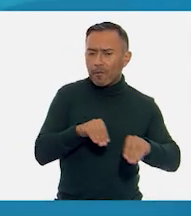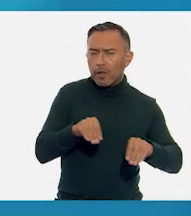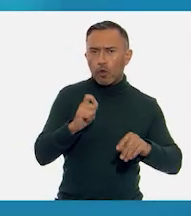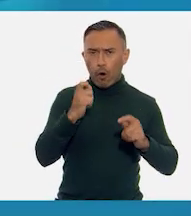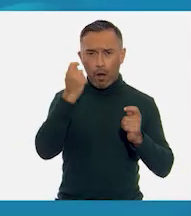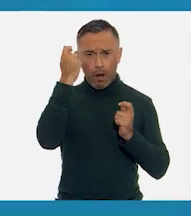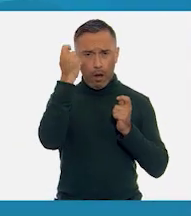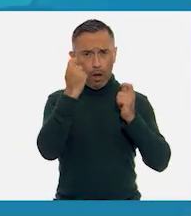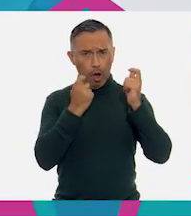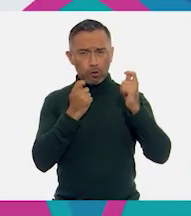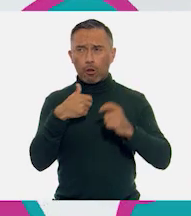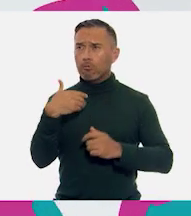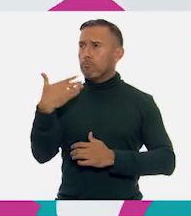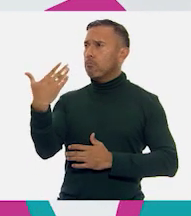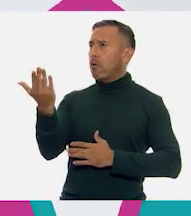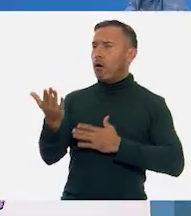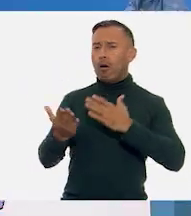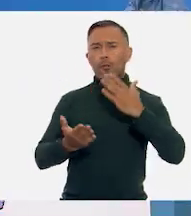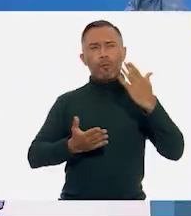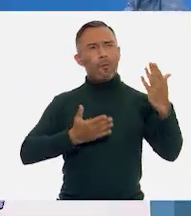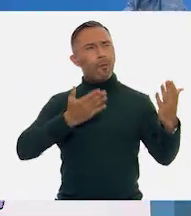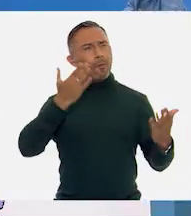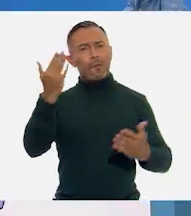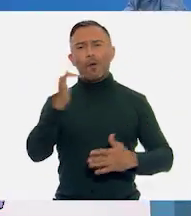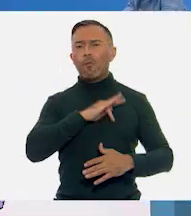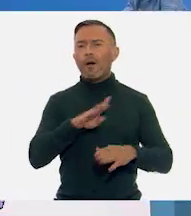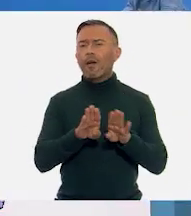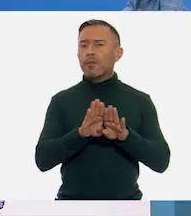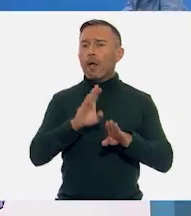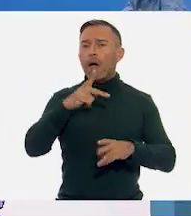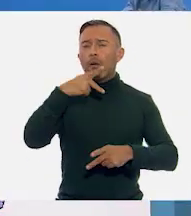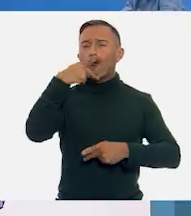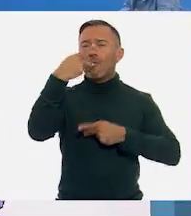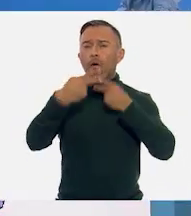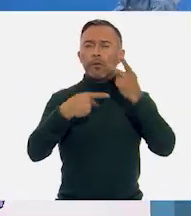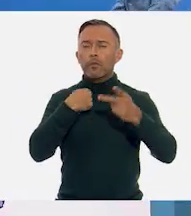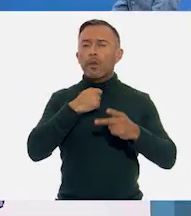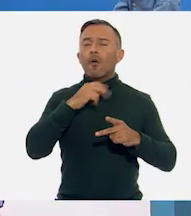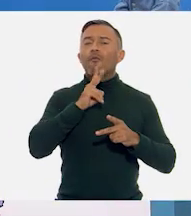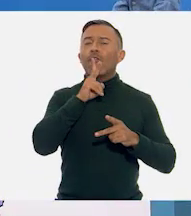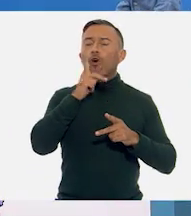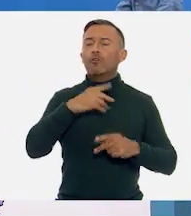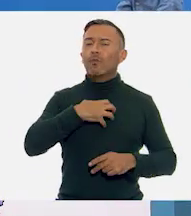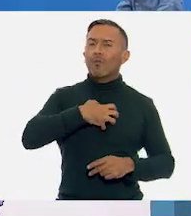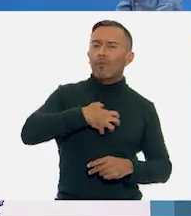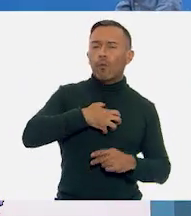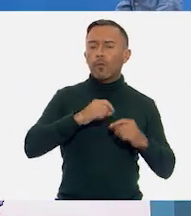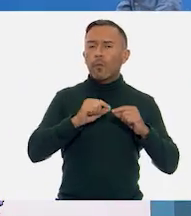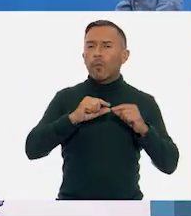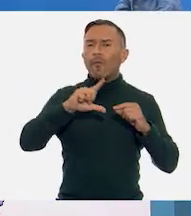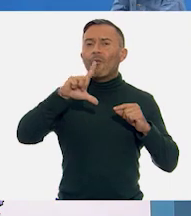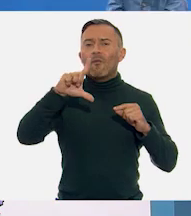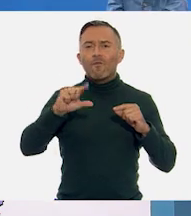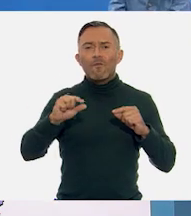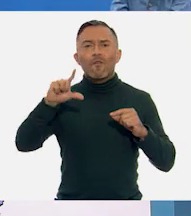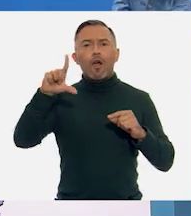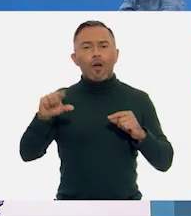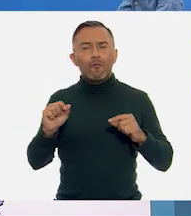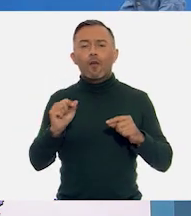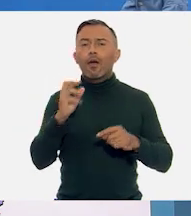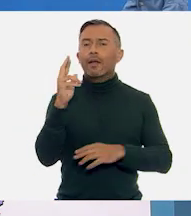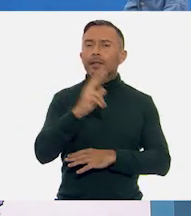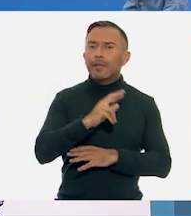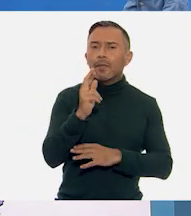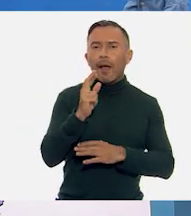de una manera fluida, subiendo y bajando el volumen de la voz, dándole melodía a los versos con las pausas y las rimas. Y